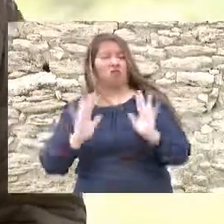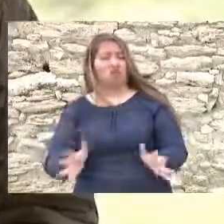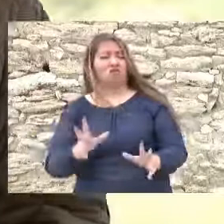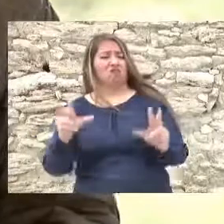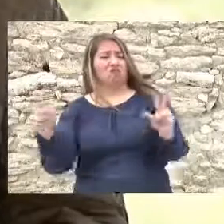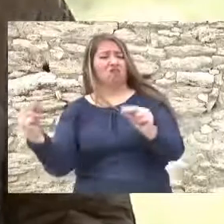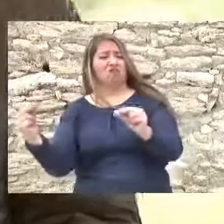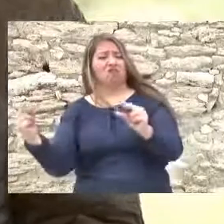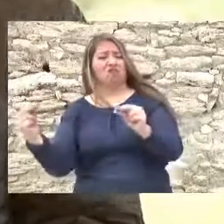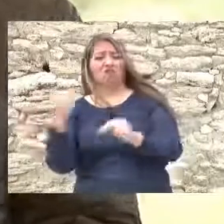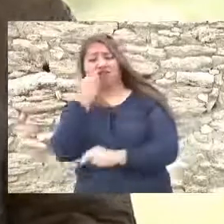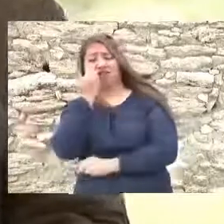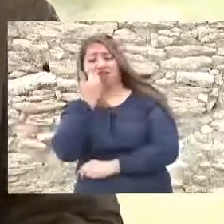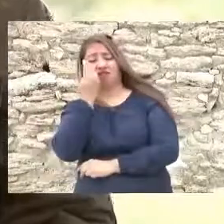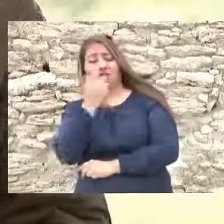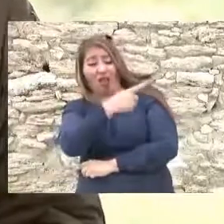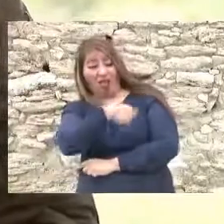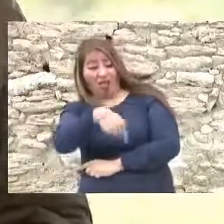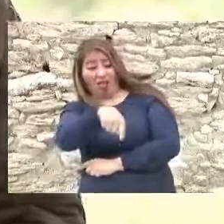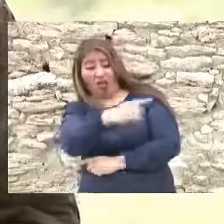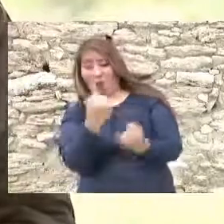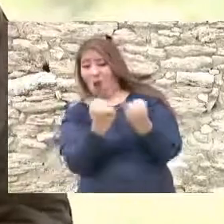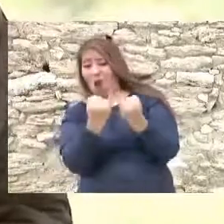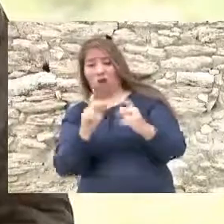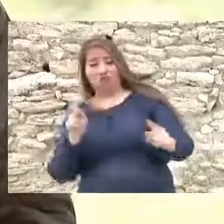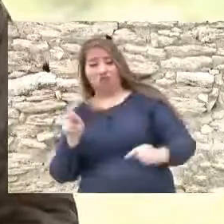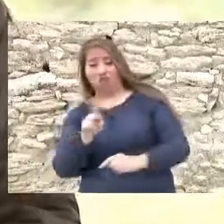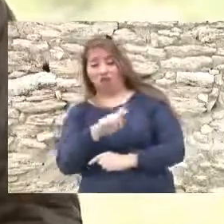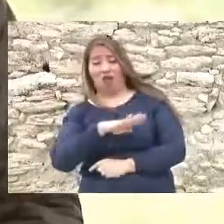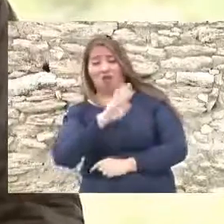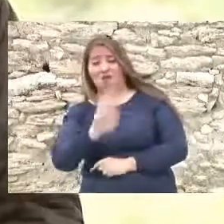se lleven a cabo estos actos